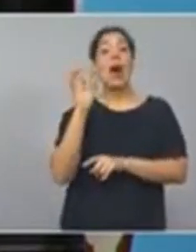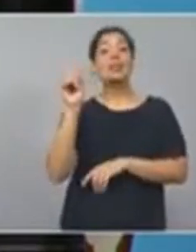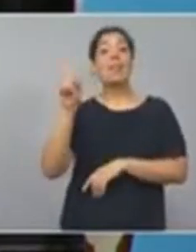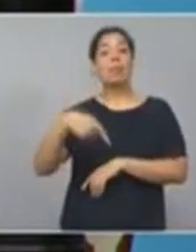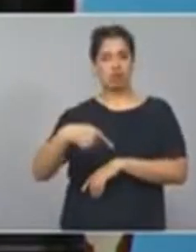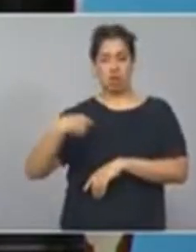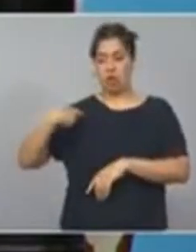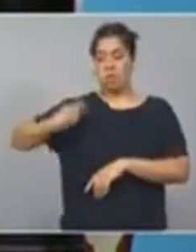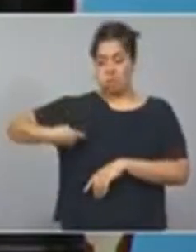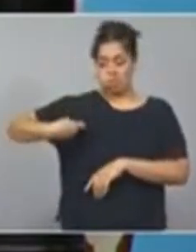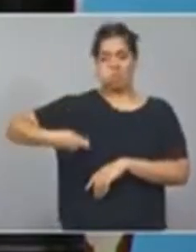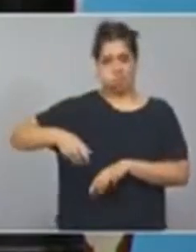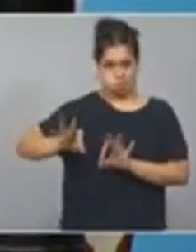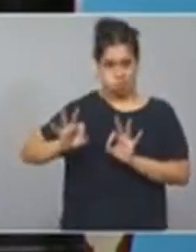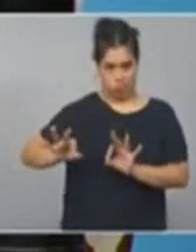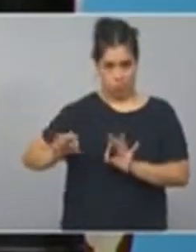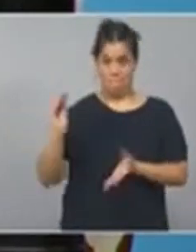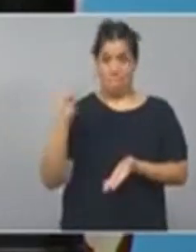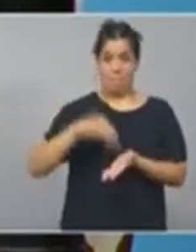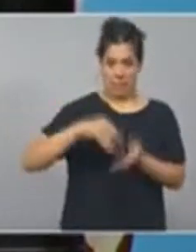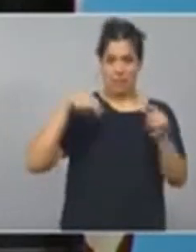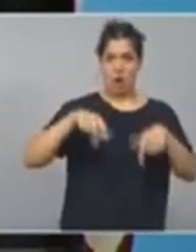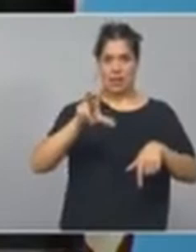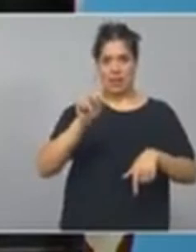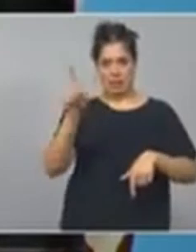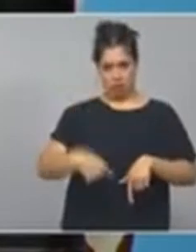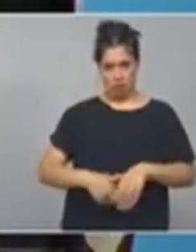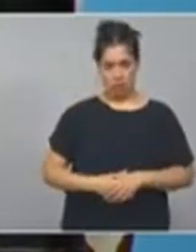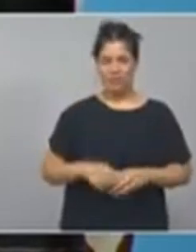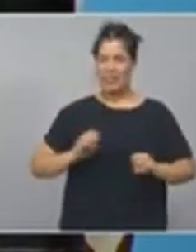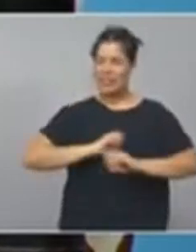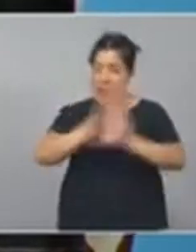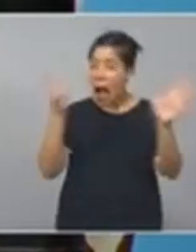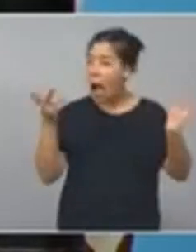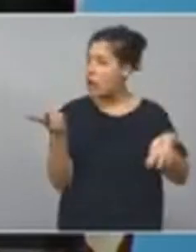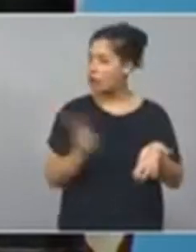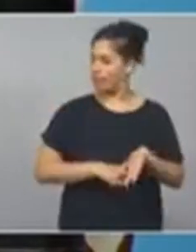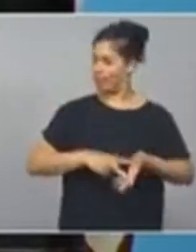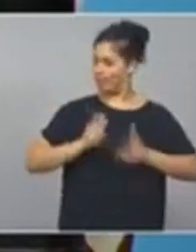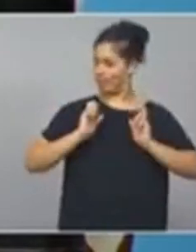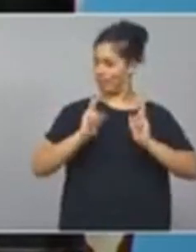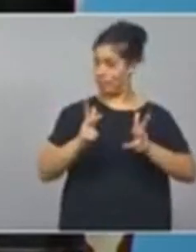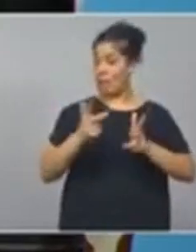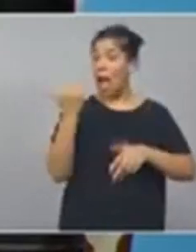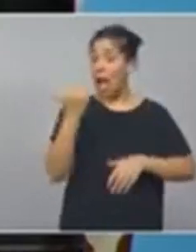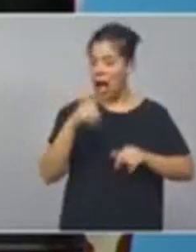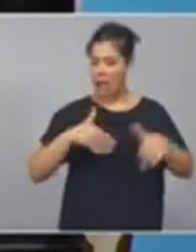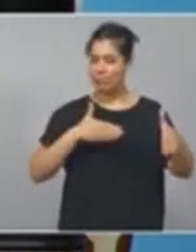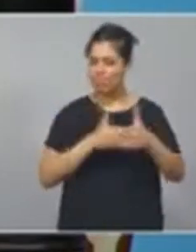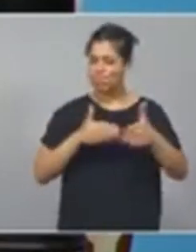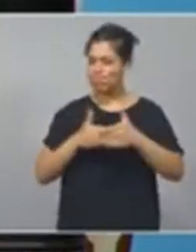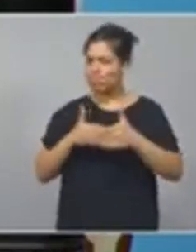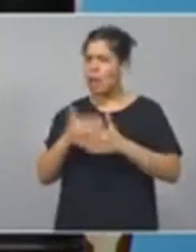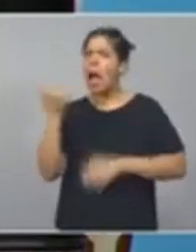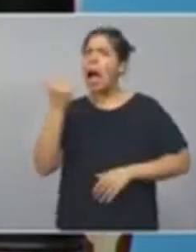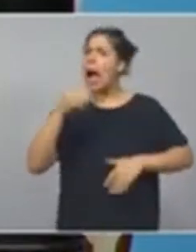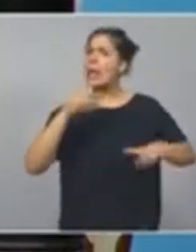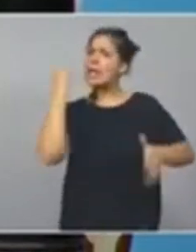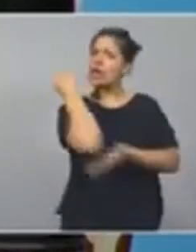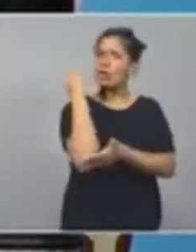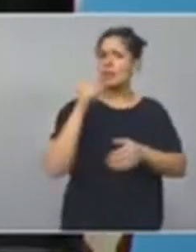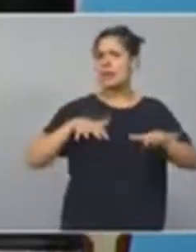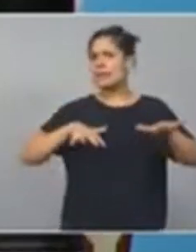anteriores. Así que lo digo con claridad. Hay dificultades, hay crisis económica, estamos sometidos